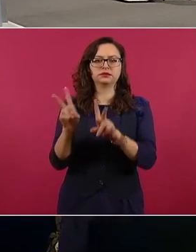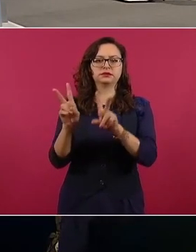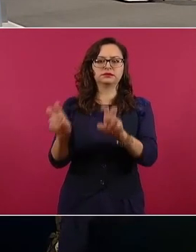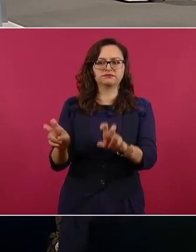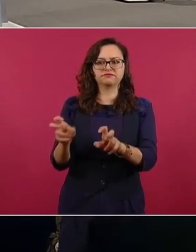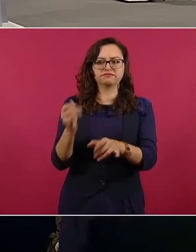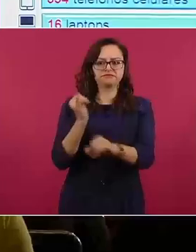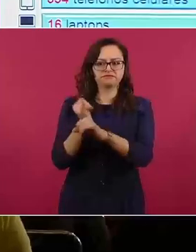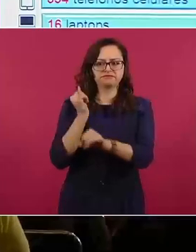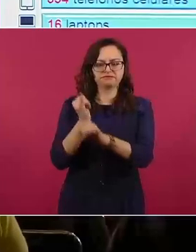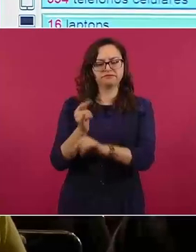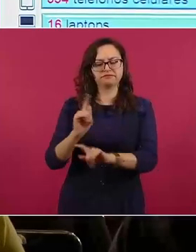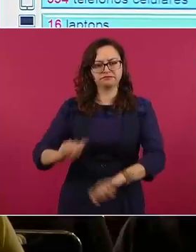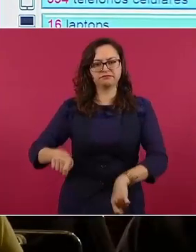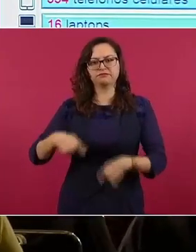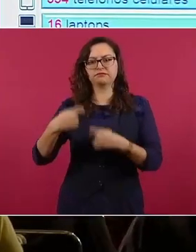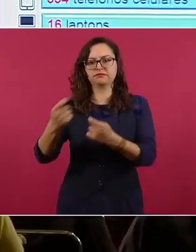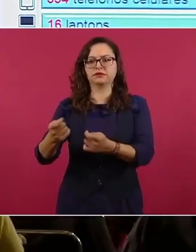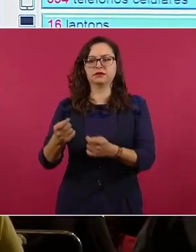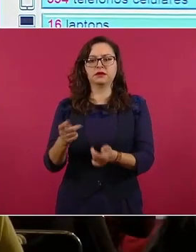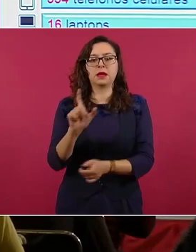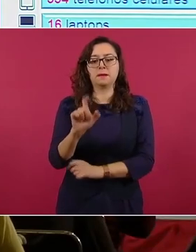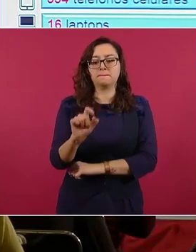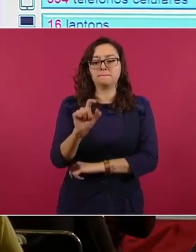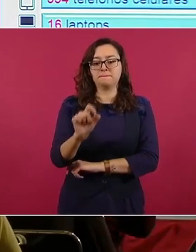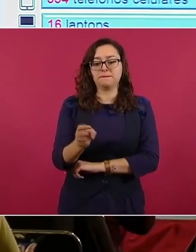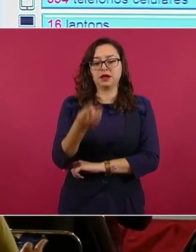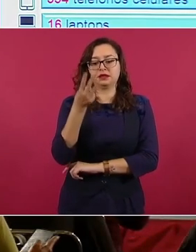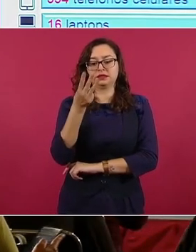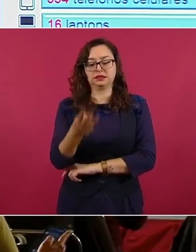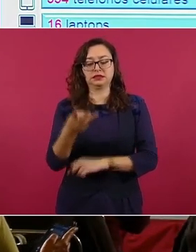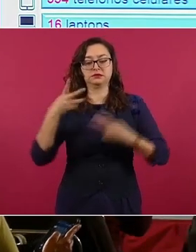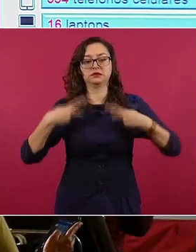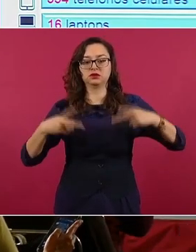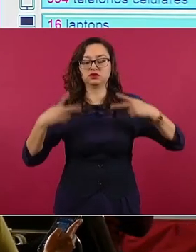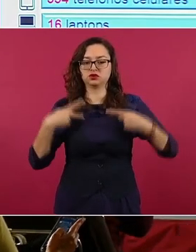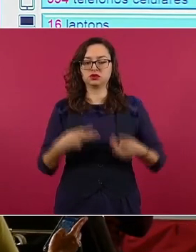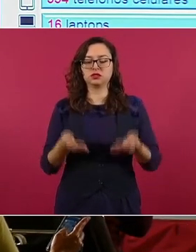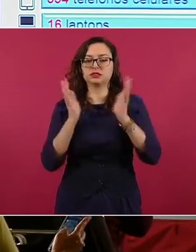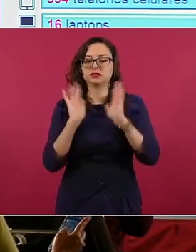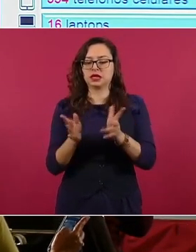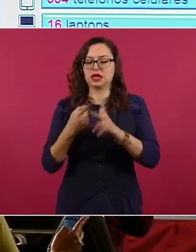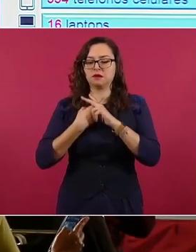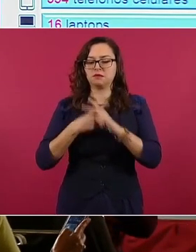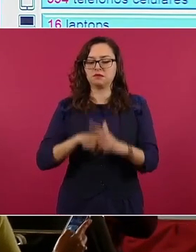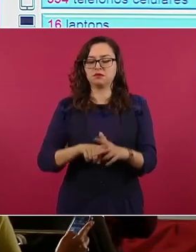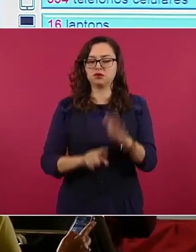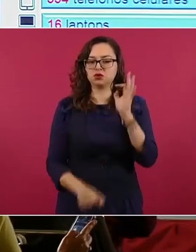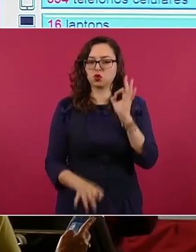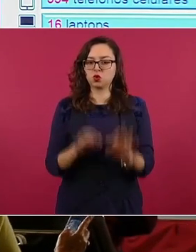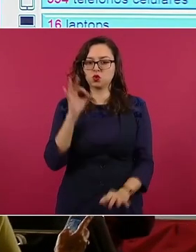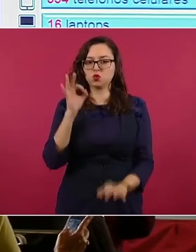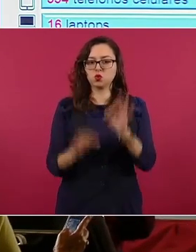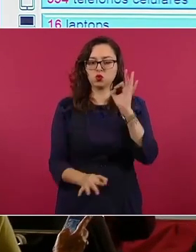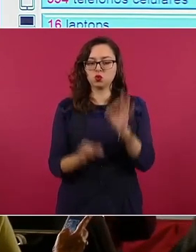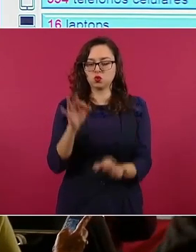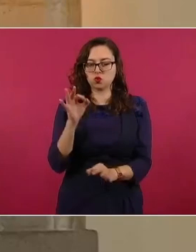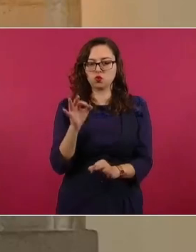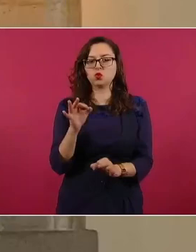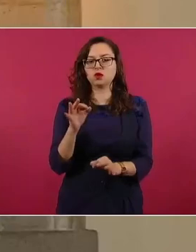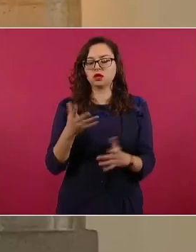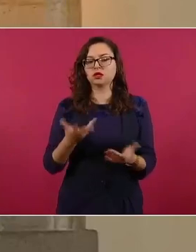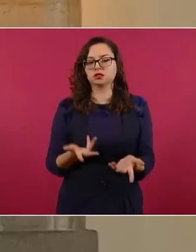23, se les vinculó proceso por cobranza ilegítima, se otorgaron medidas cautelares